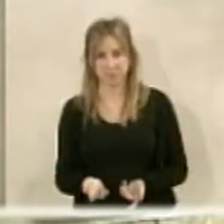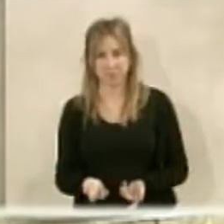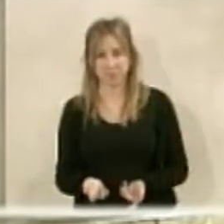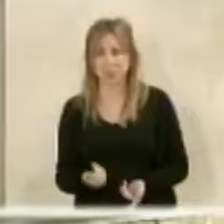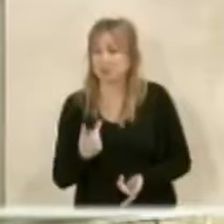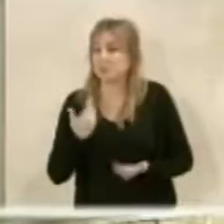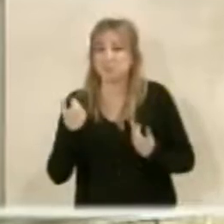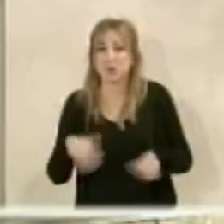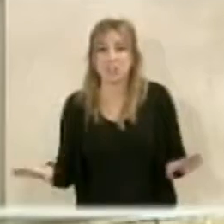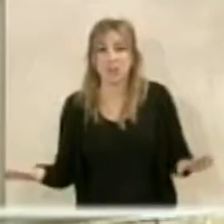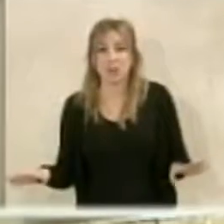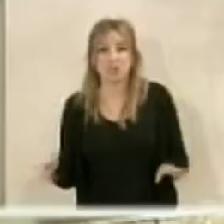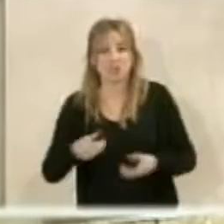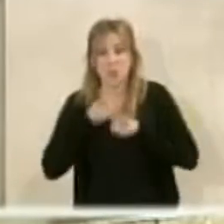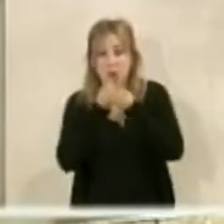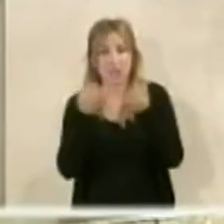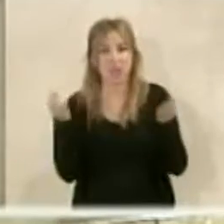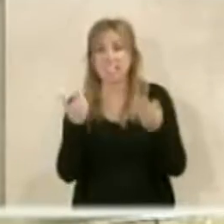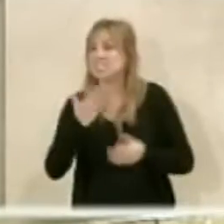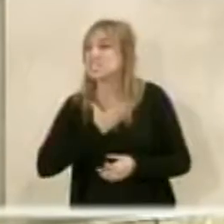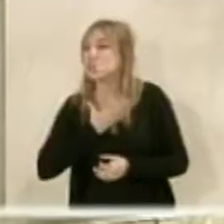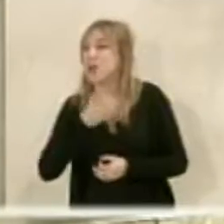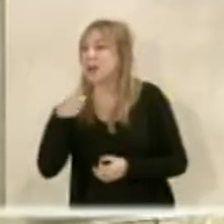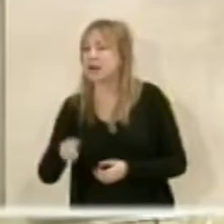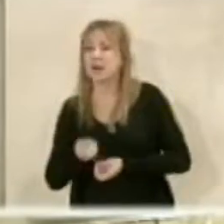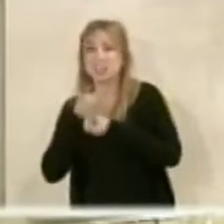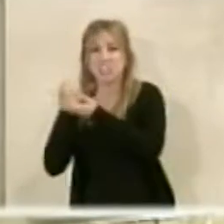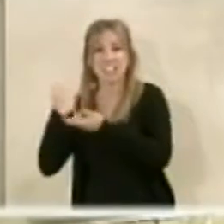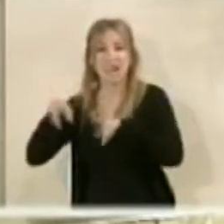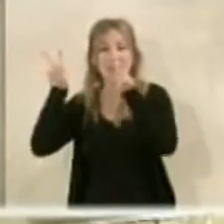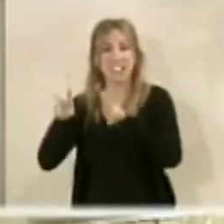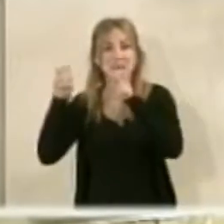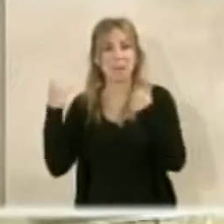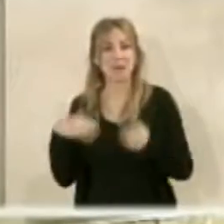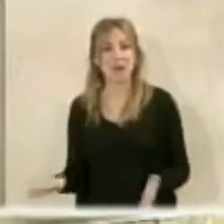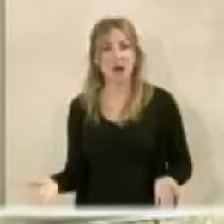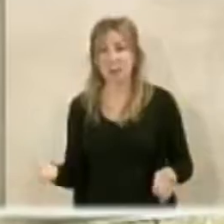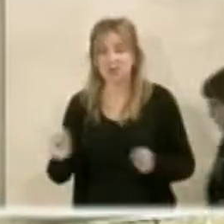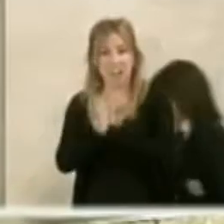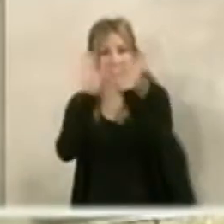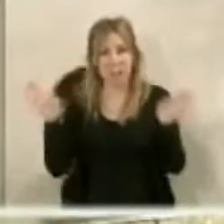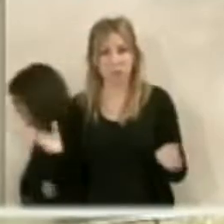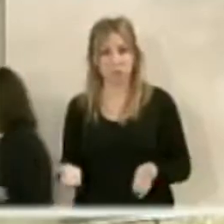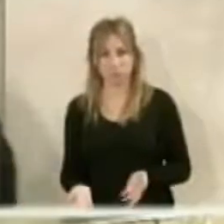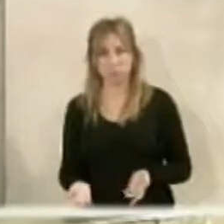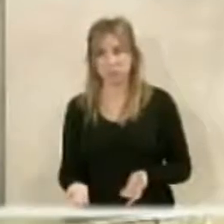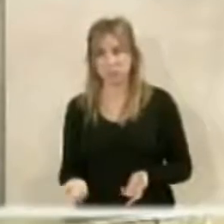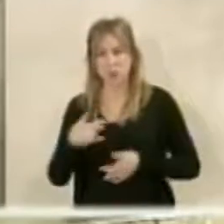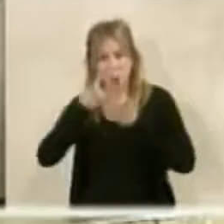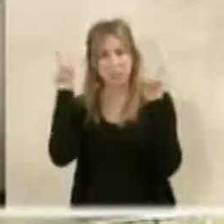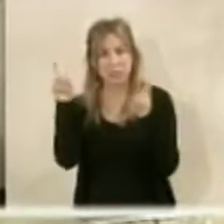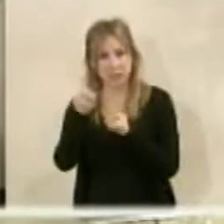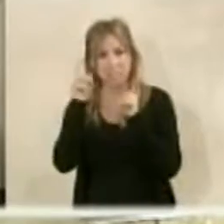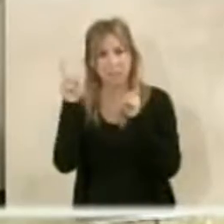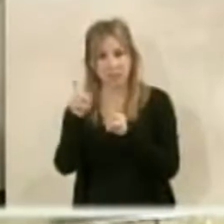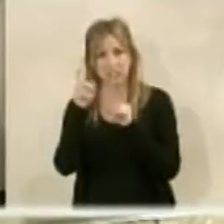Así pues, yo quería, señor alcalde, dejar un poco este tema claro, insistir